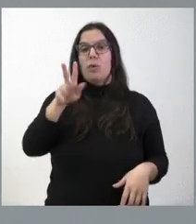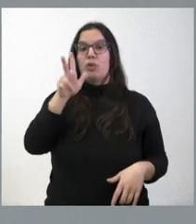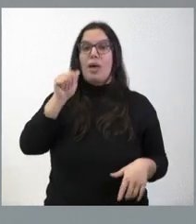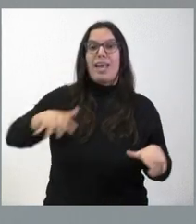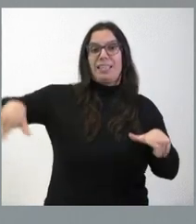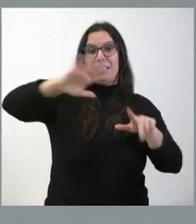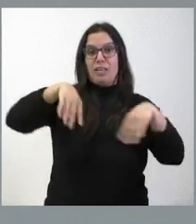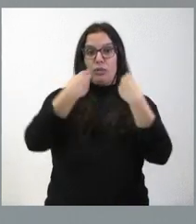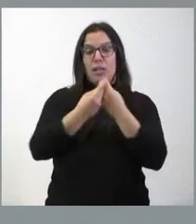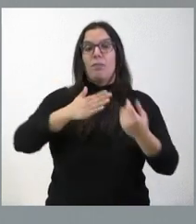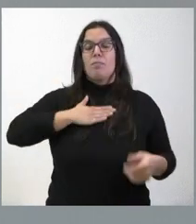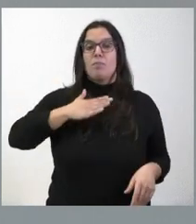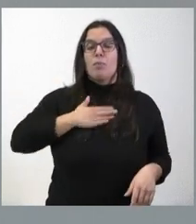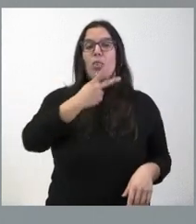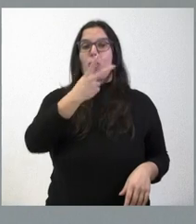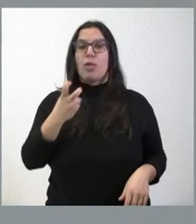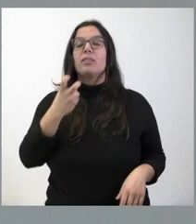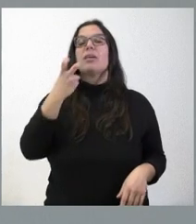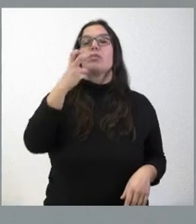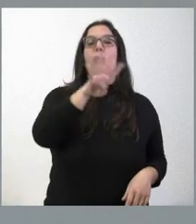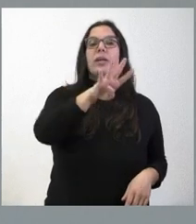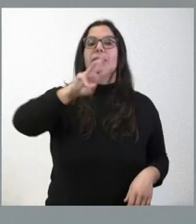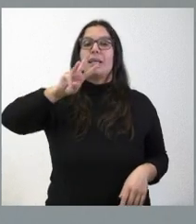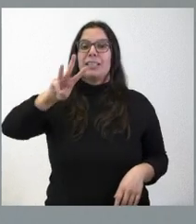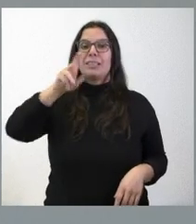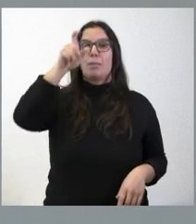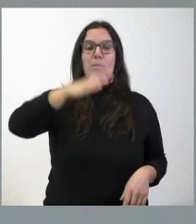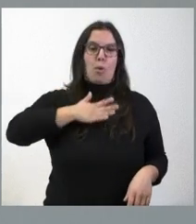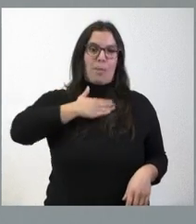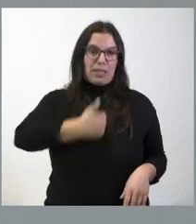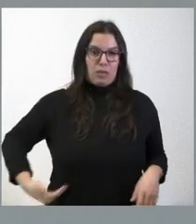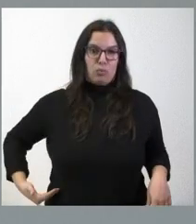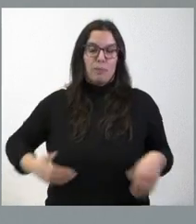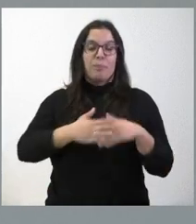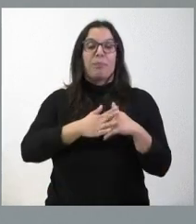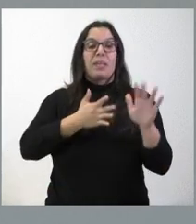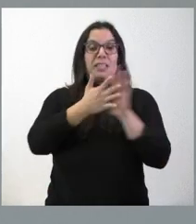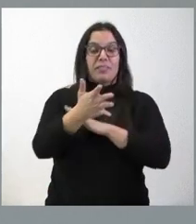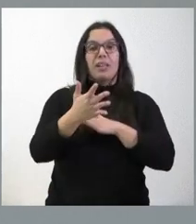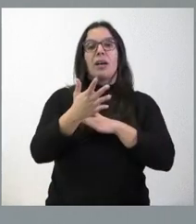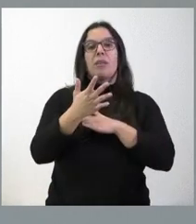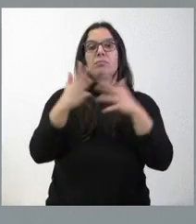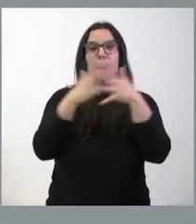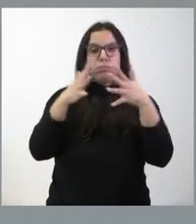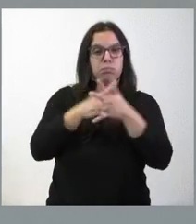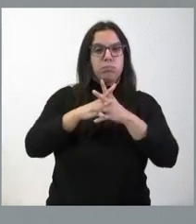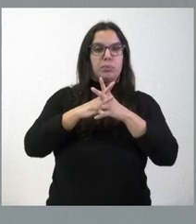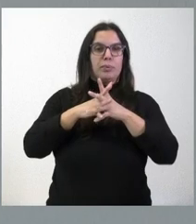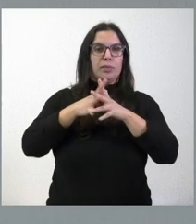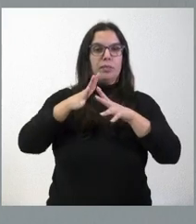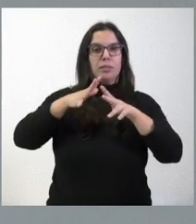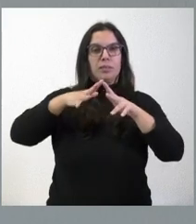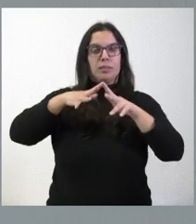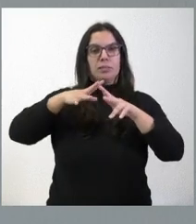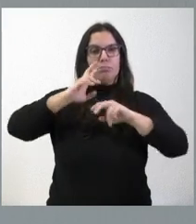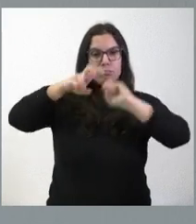pertenecientes a 243 propietarios. Se sigue mejorando todo lo que tiene que ver la infraestructura en